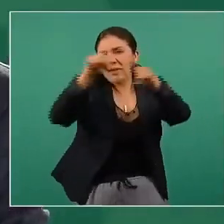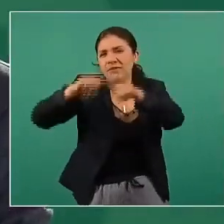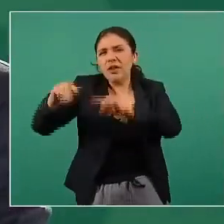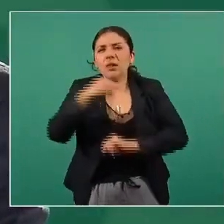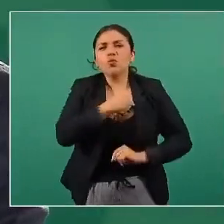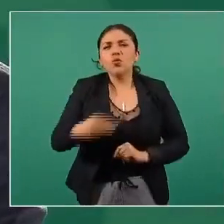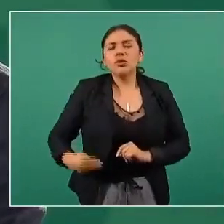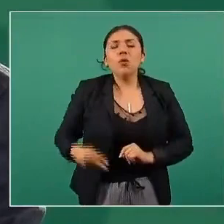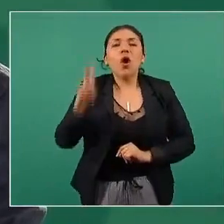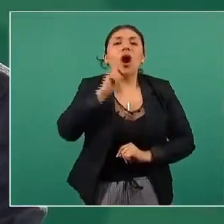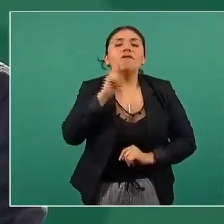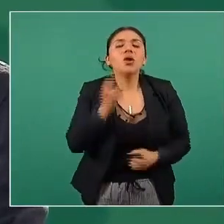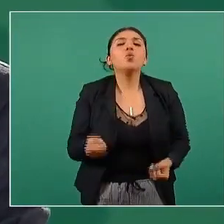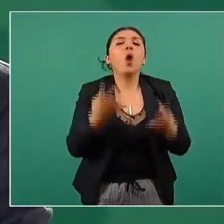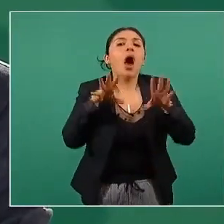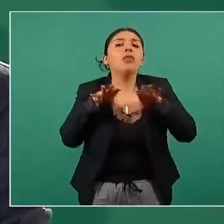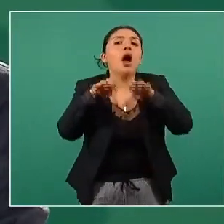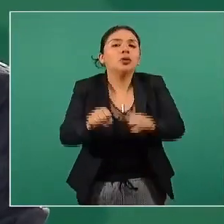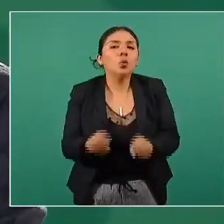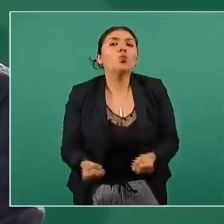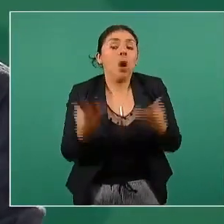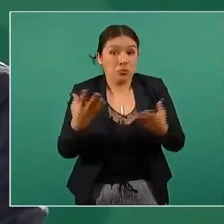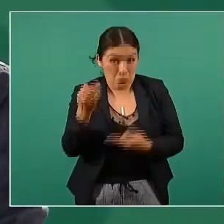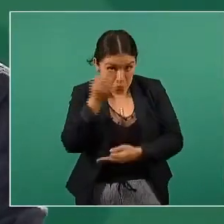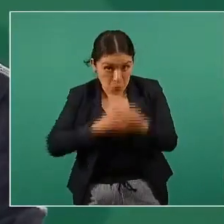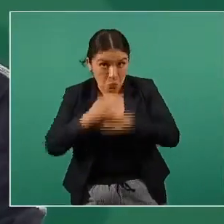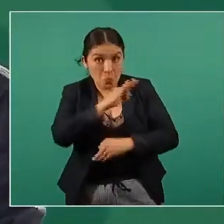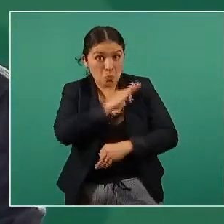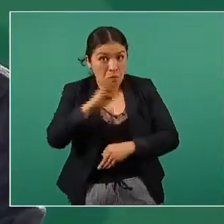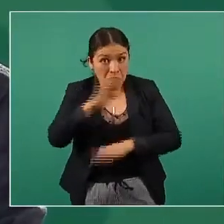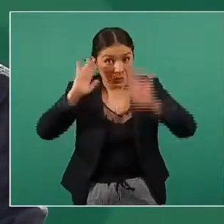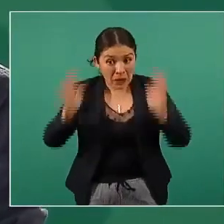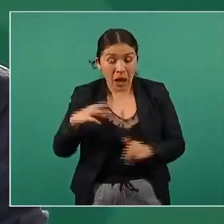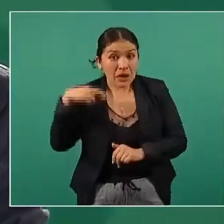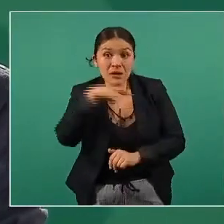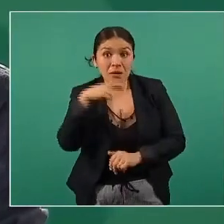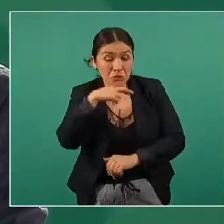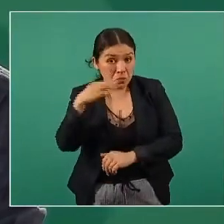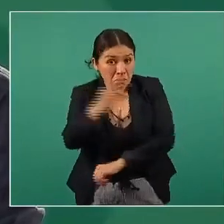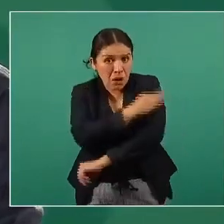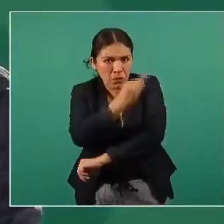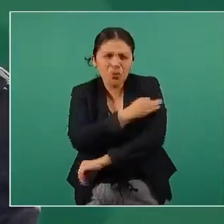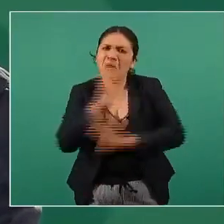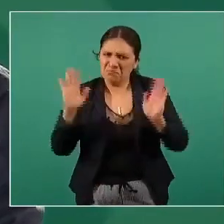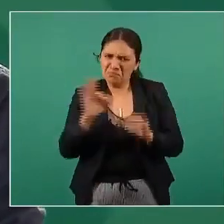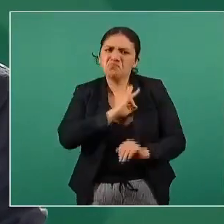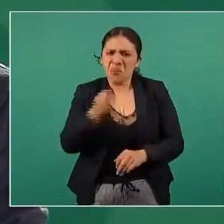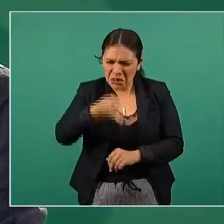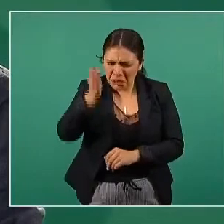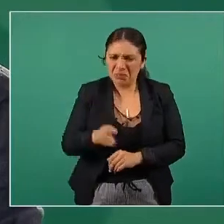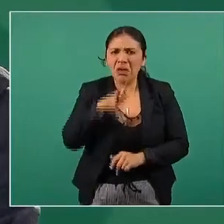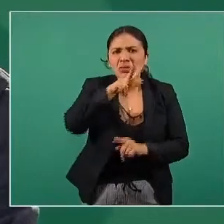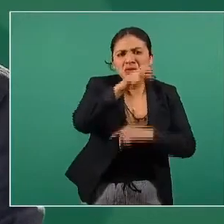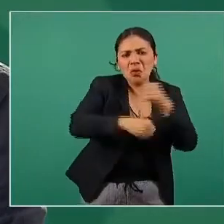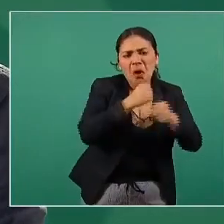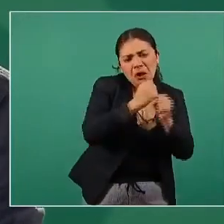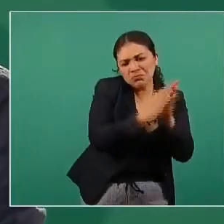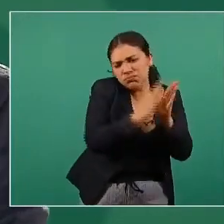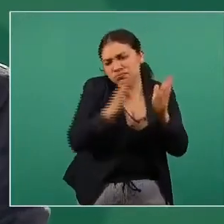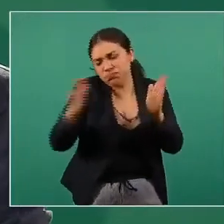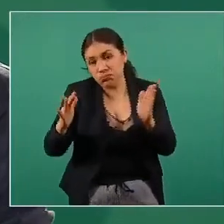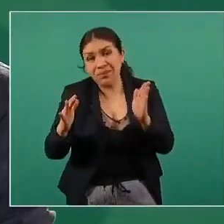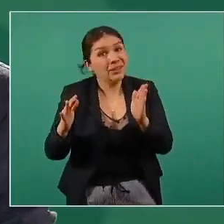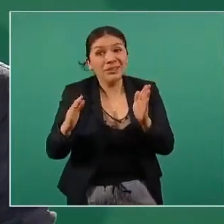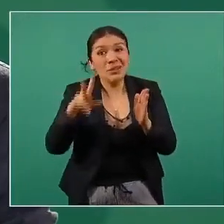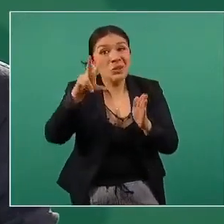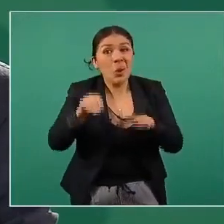hasta cuánto alcanza si alcanza para todo de una vez lo vamos a hacer para de 18 en adelante si no entonces pondremos un